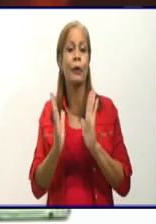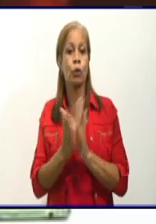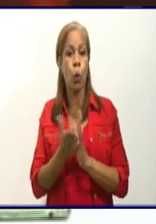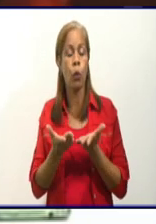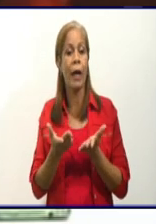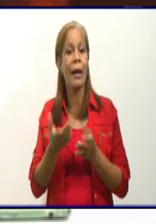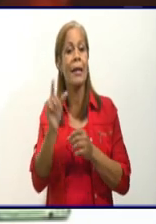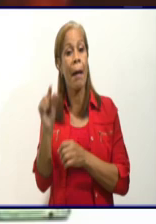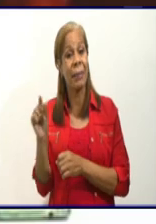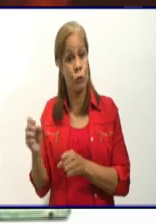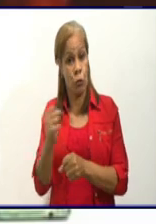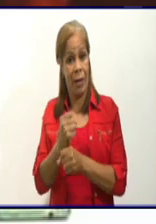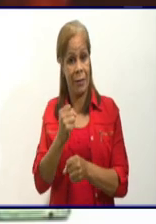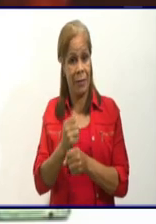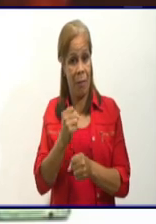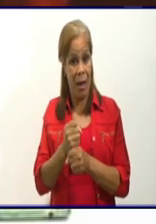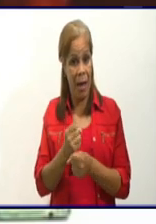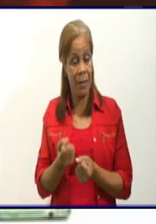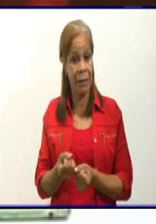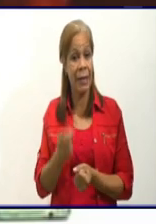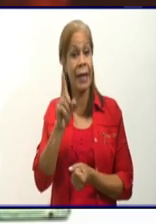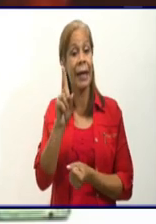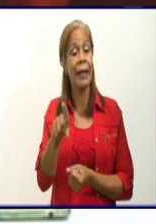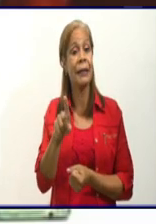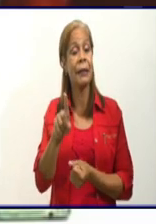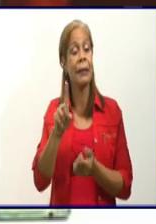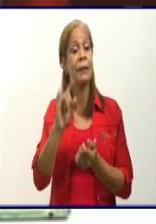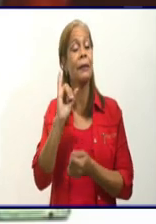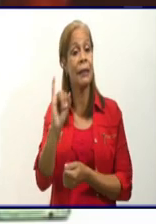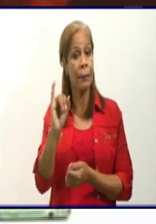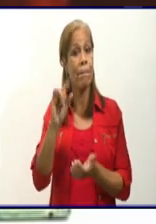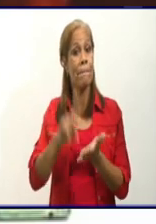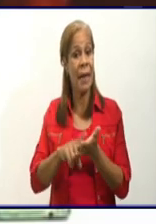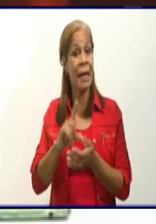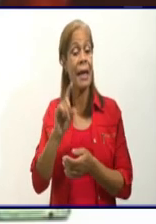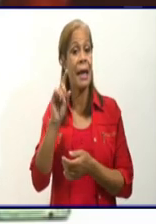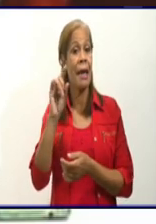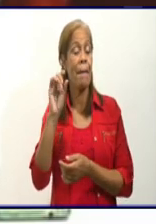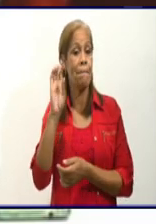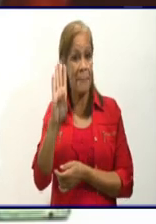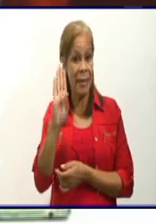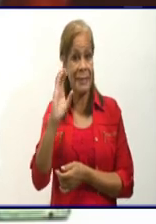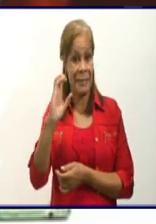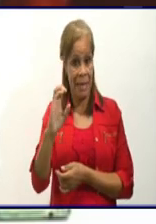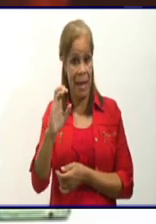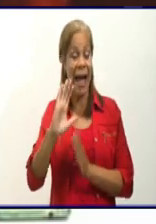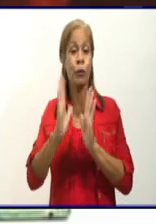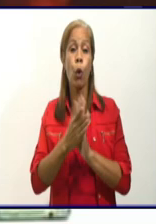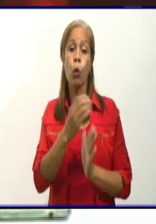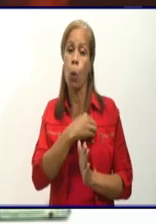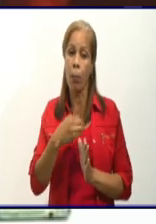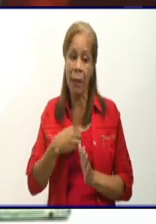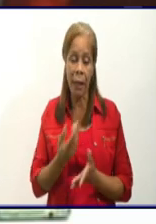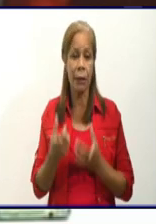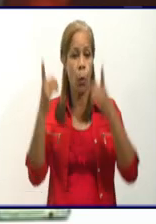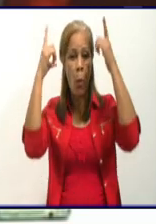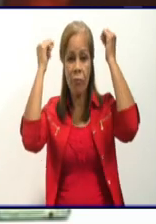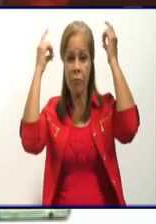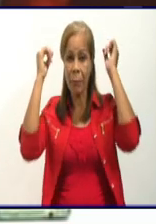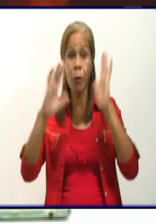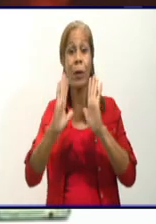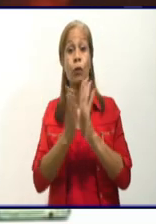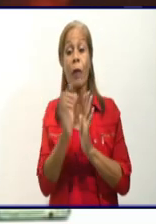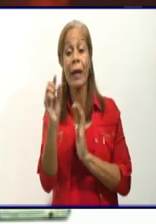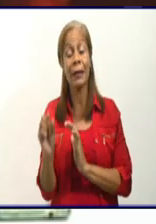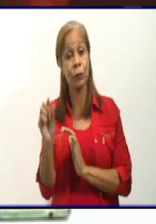Álvarez Arocho, más conocido por el IPBC, desde auxiliares, médicos e enfermeros. Dice que a todo el personal que allí